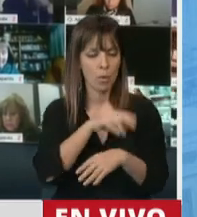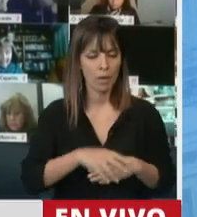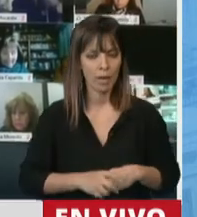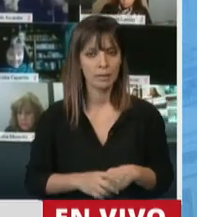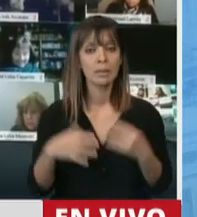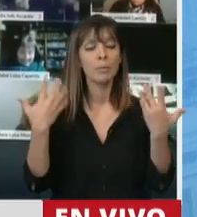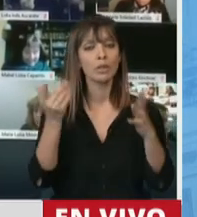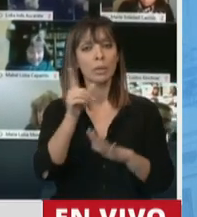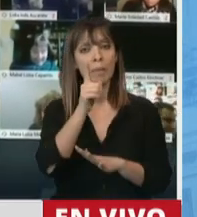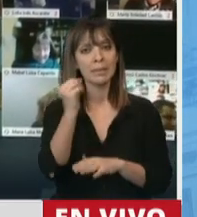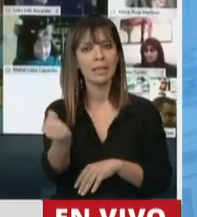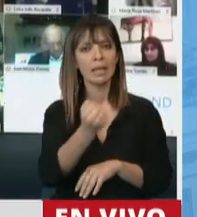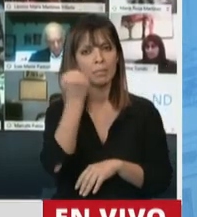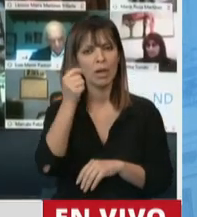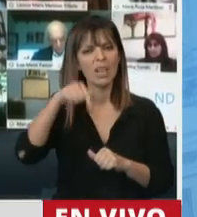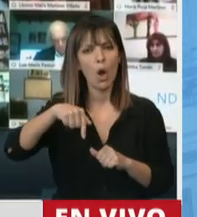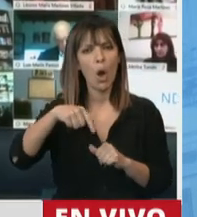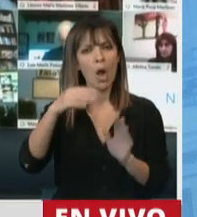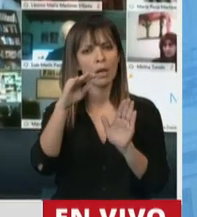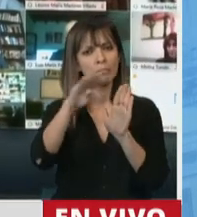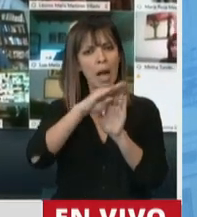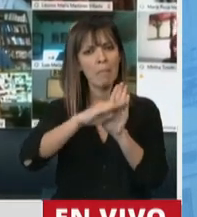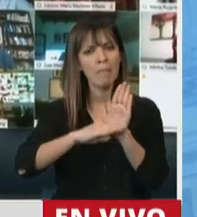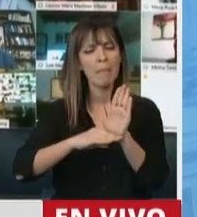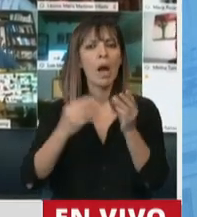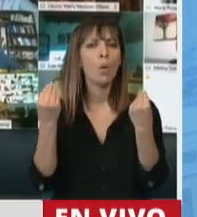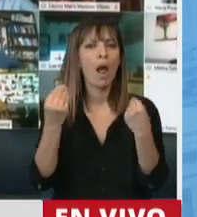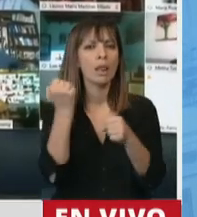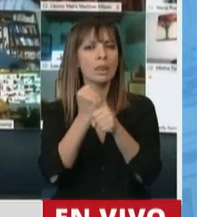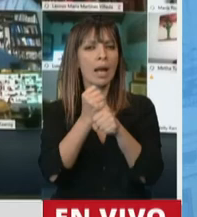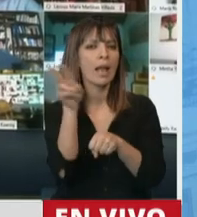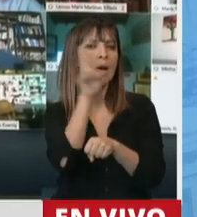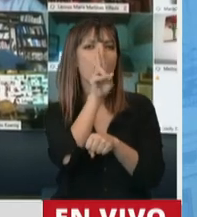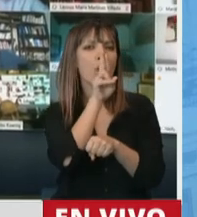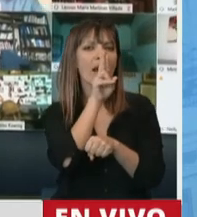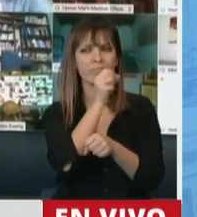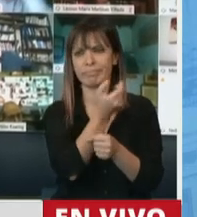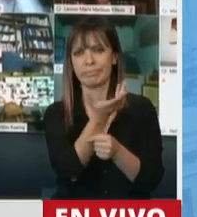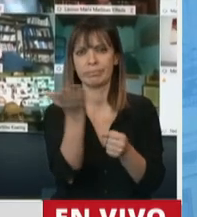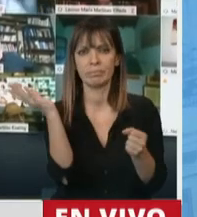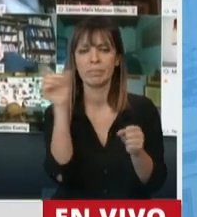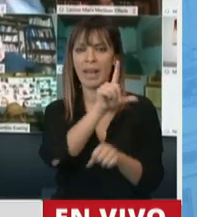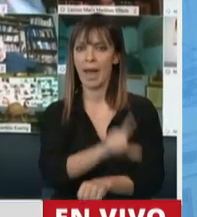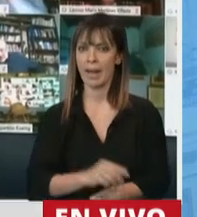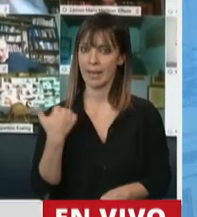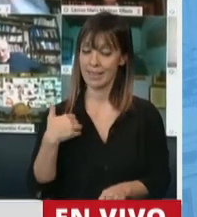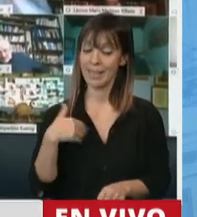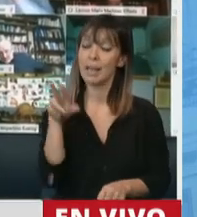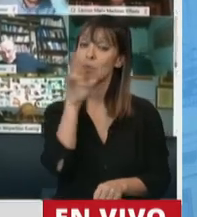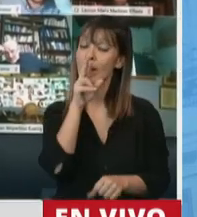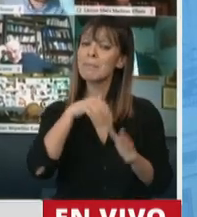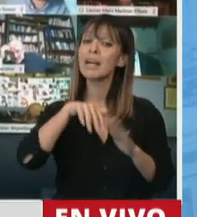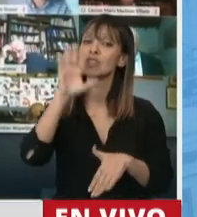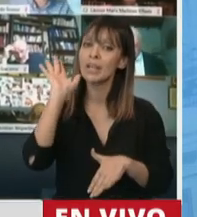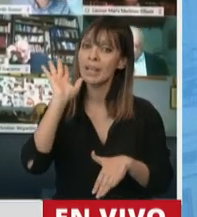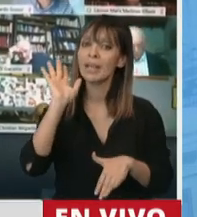poner en claro hoy las tareas que realizan las mujeres, las millones de mujeres en la Argentina, porque en su mayoría,